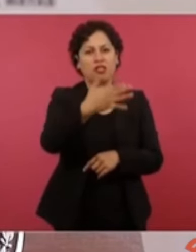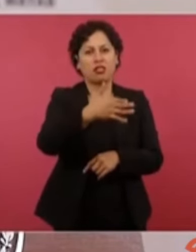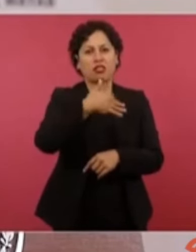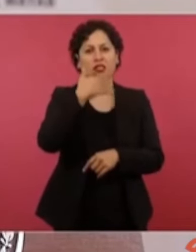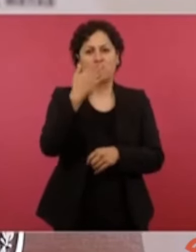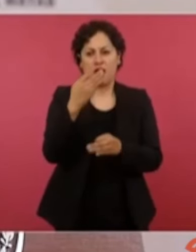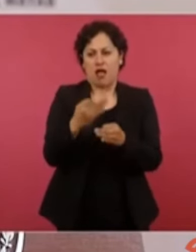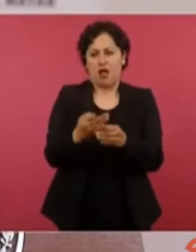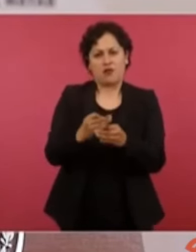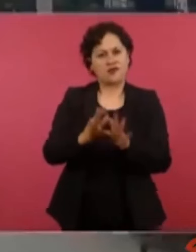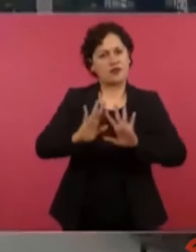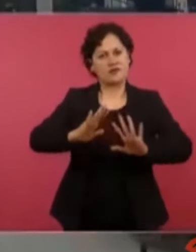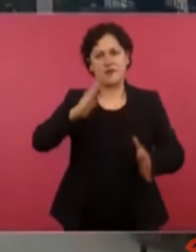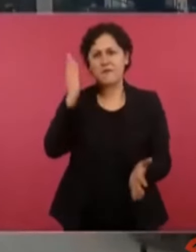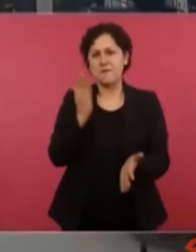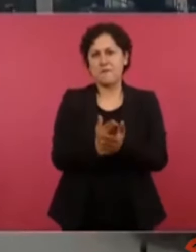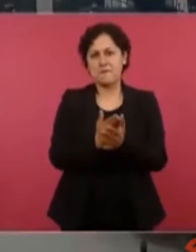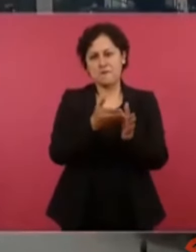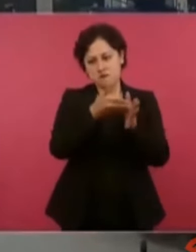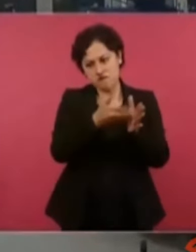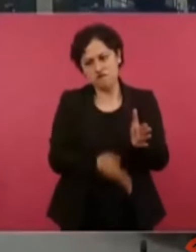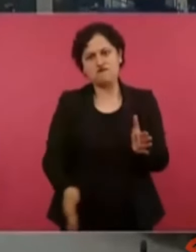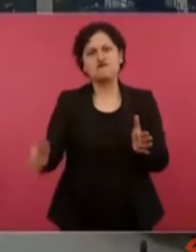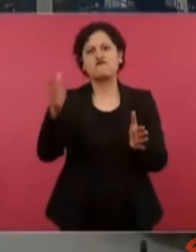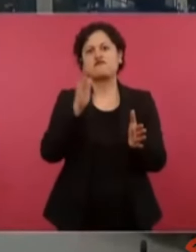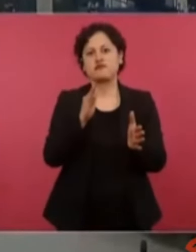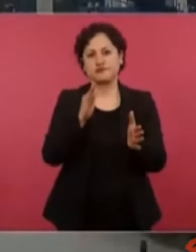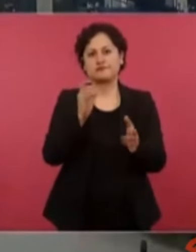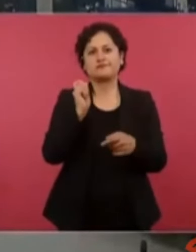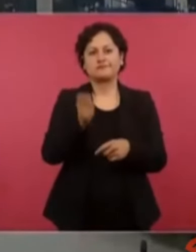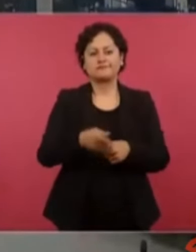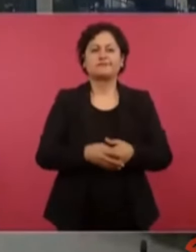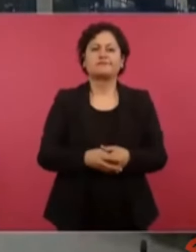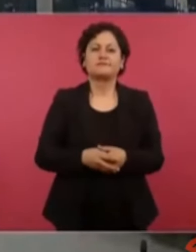Entonces, sí es importante. ¡Amen! ¡Amen!